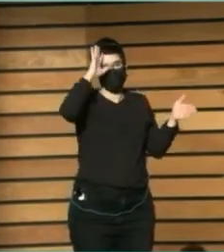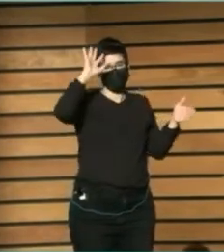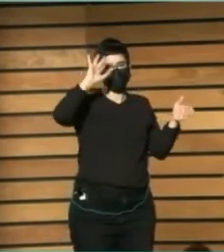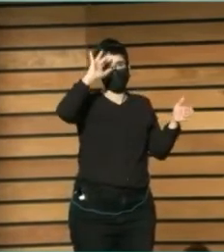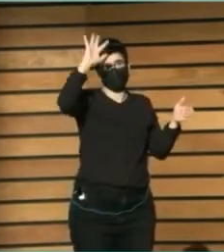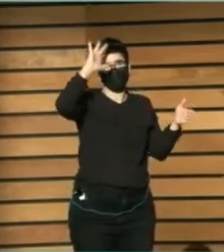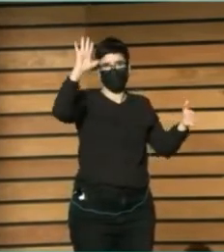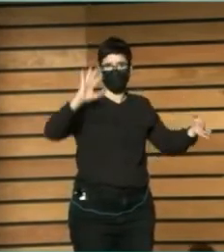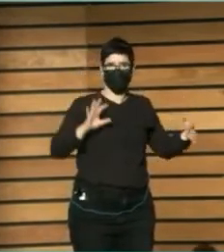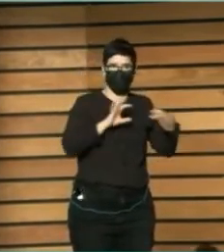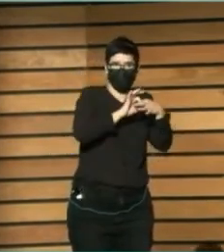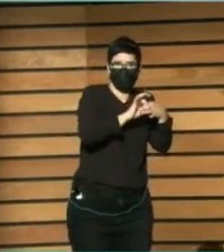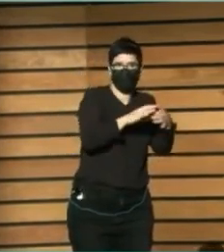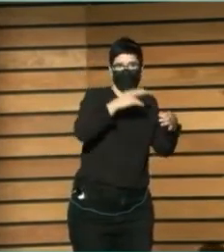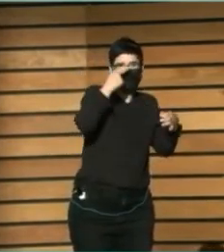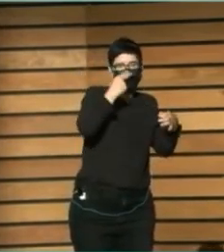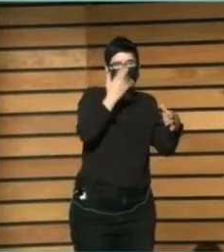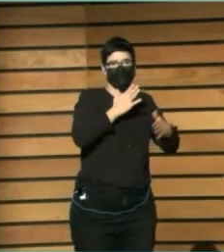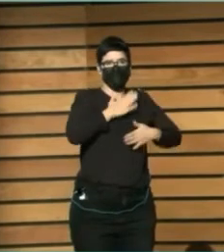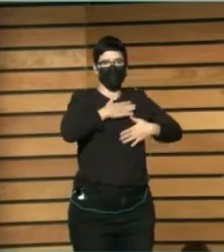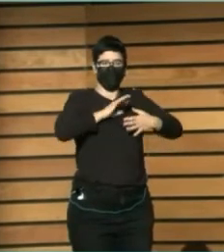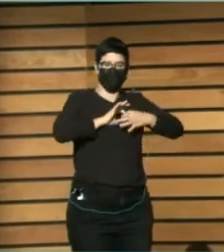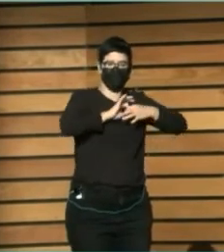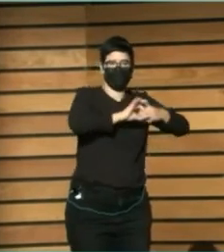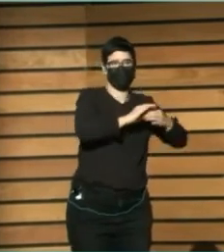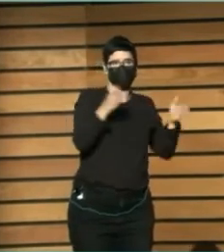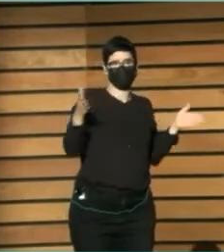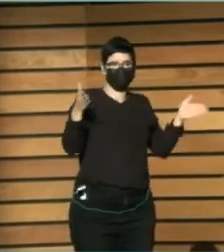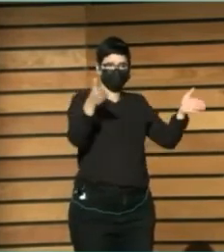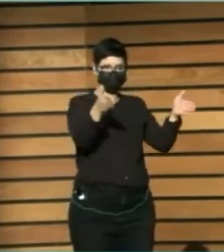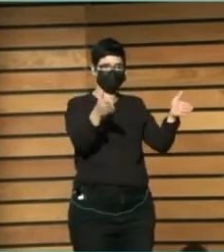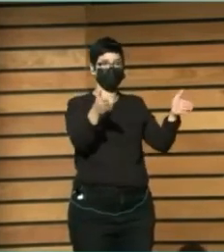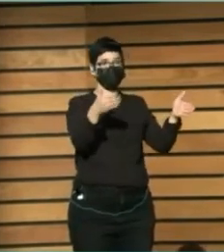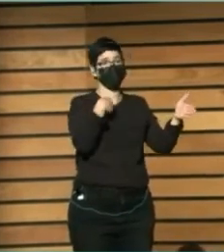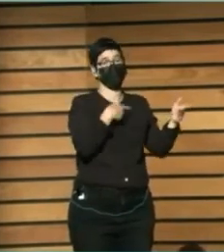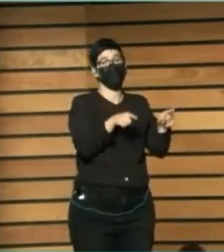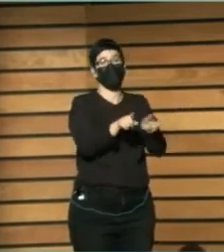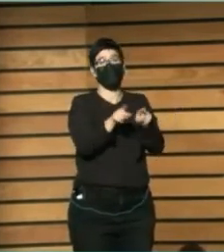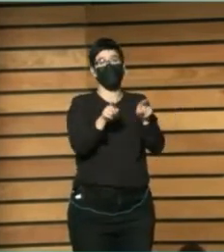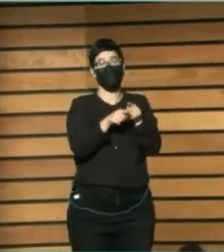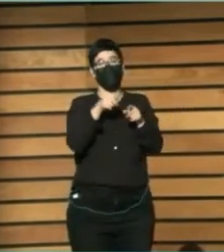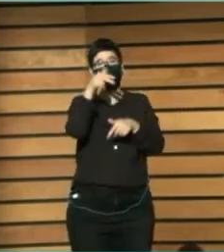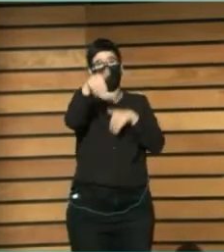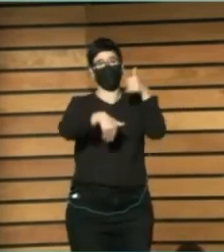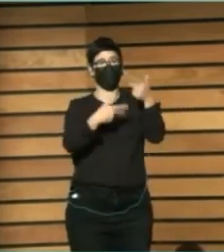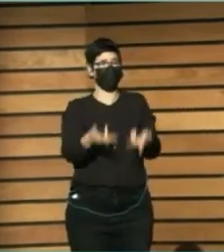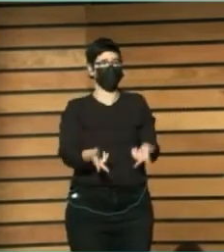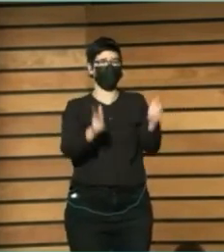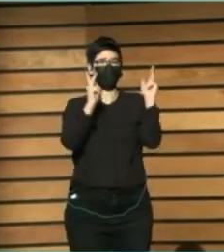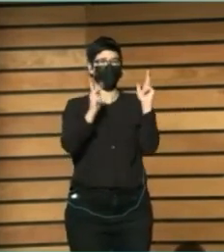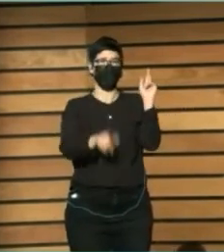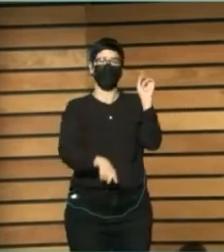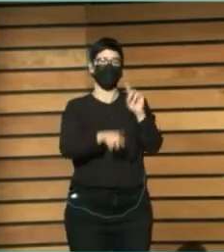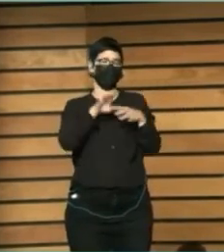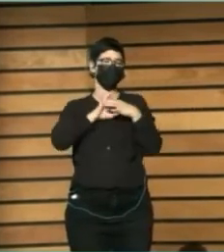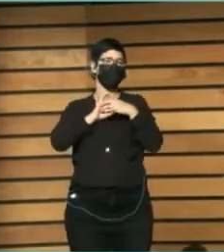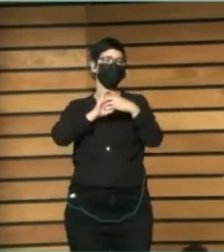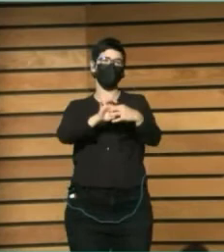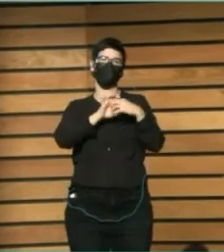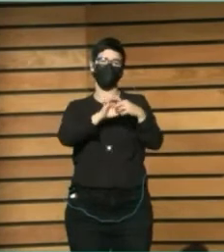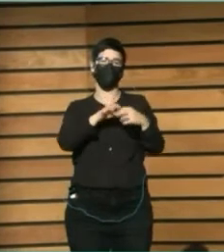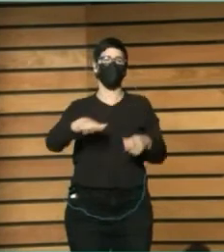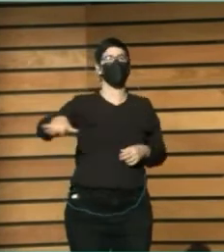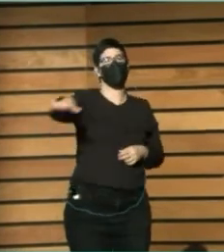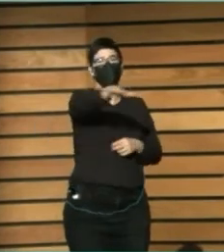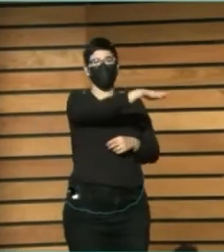Los intereses Que ya tenemos Pero la democracia Depende De espacios De encuentro Donde nos